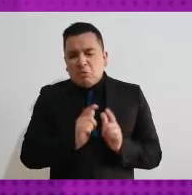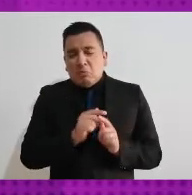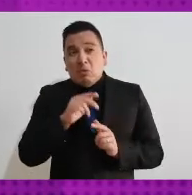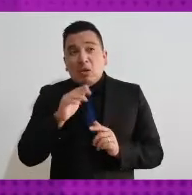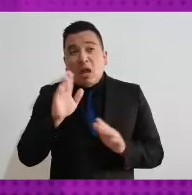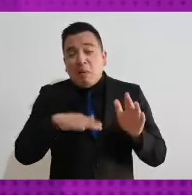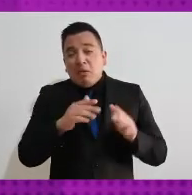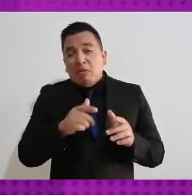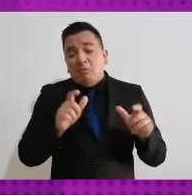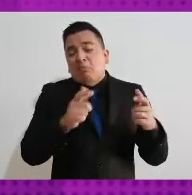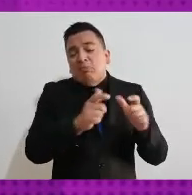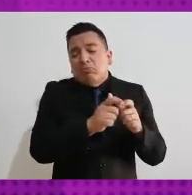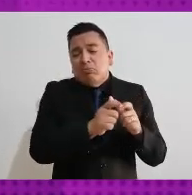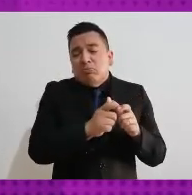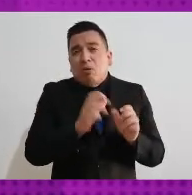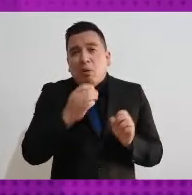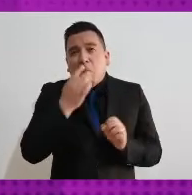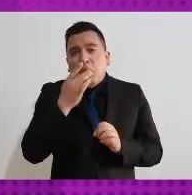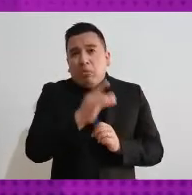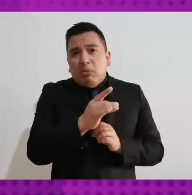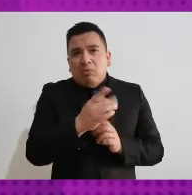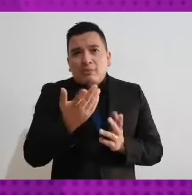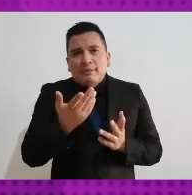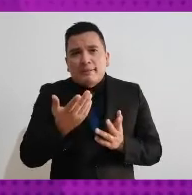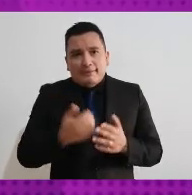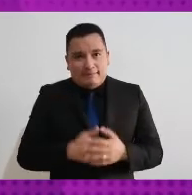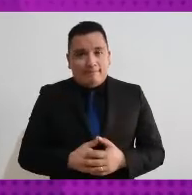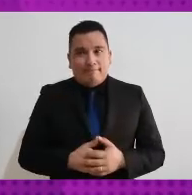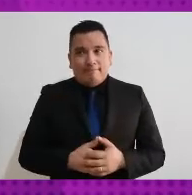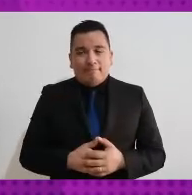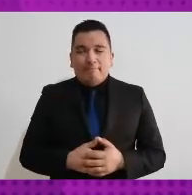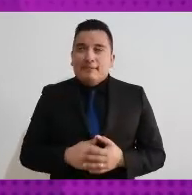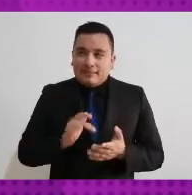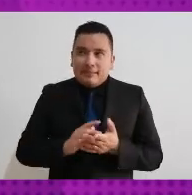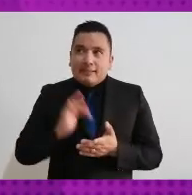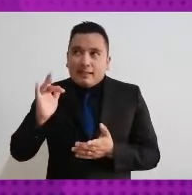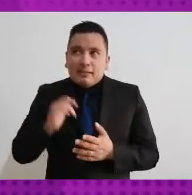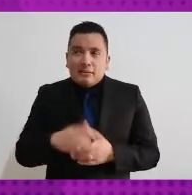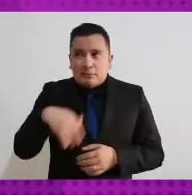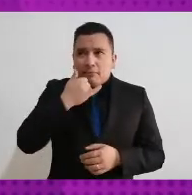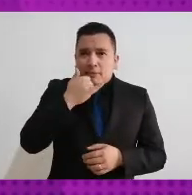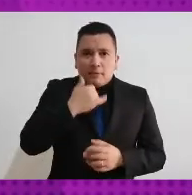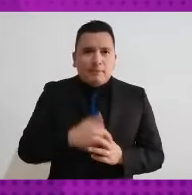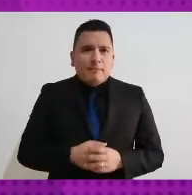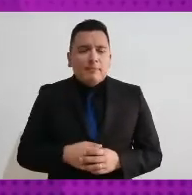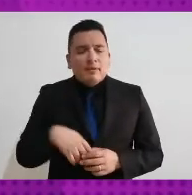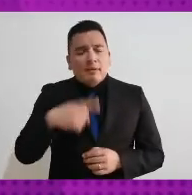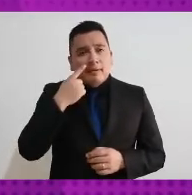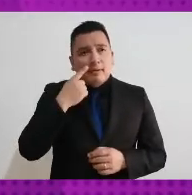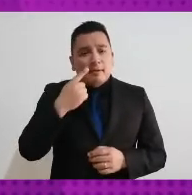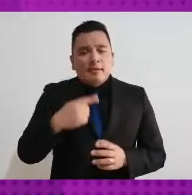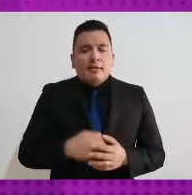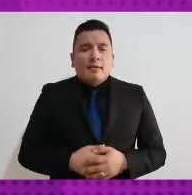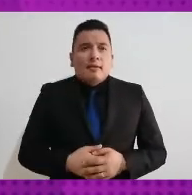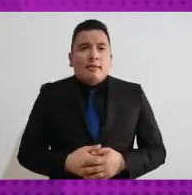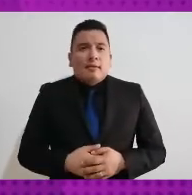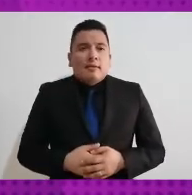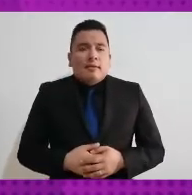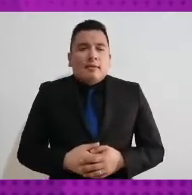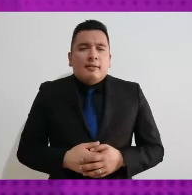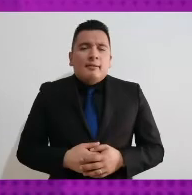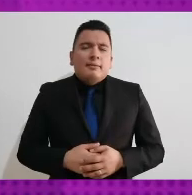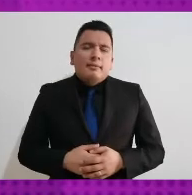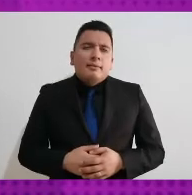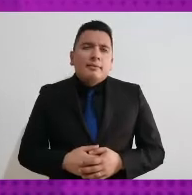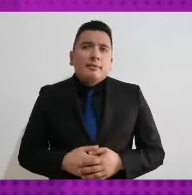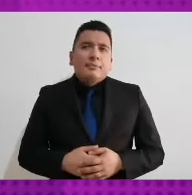veces son minoritarios gracias una disculpa excelente explicación entonces ustedes en